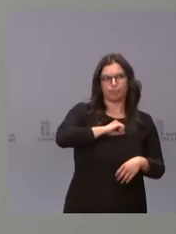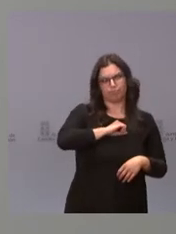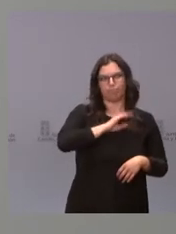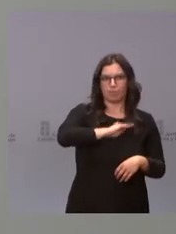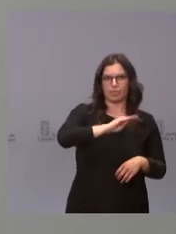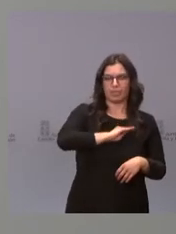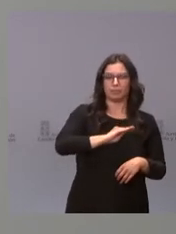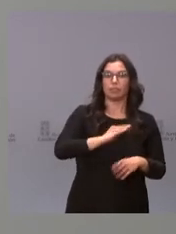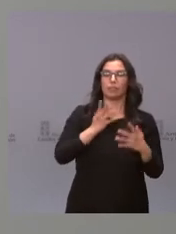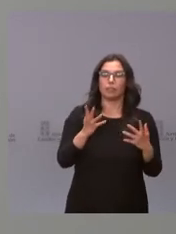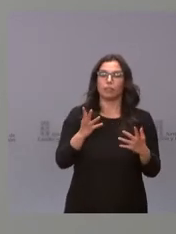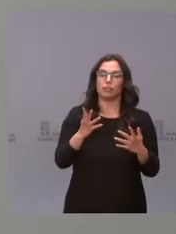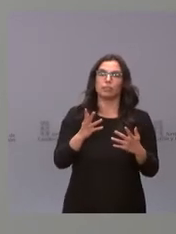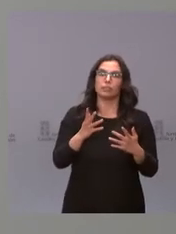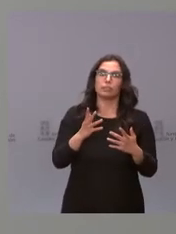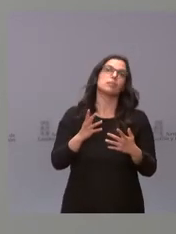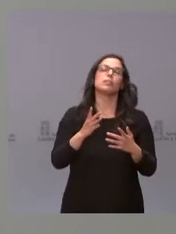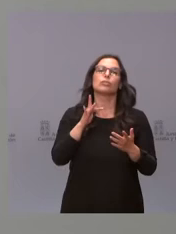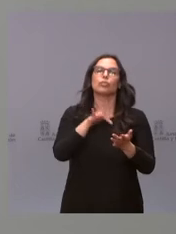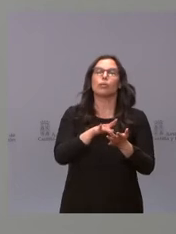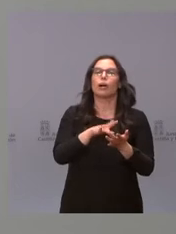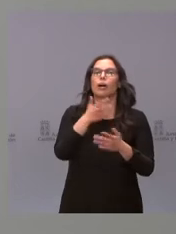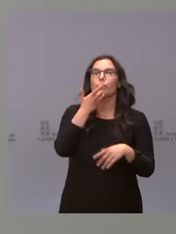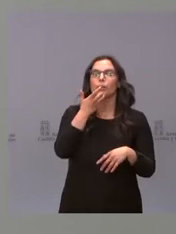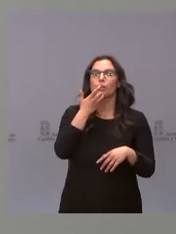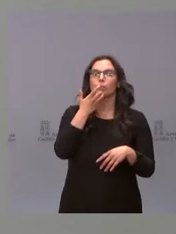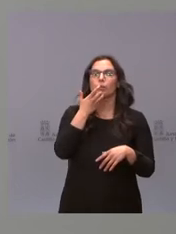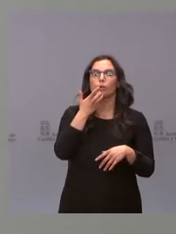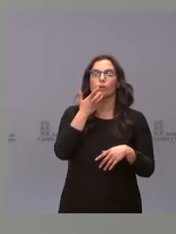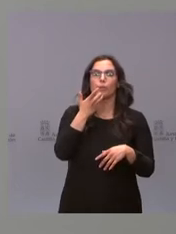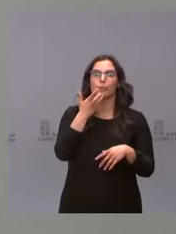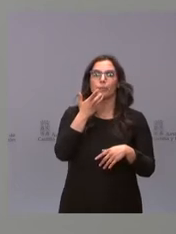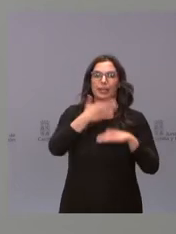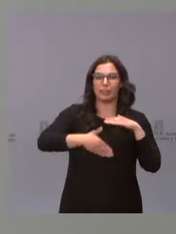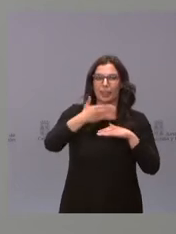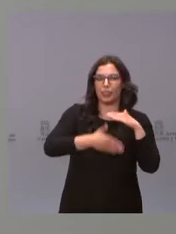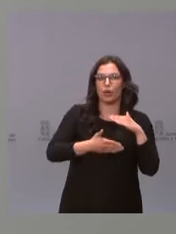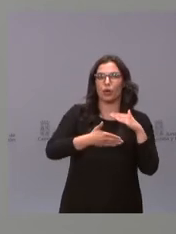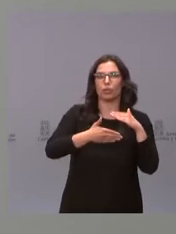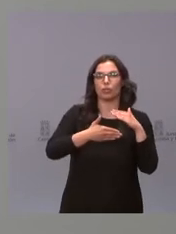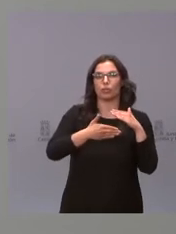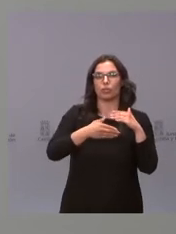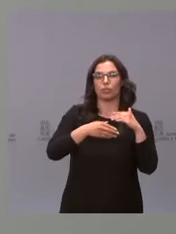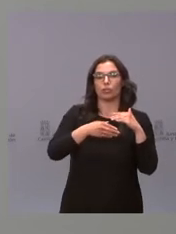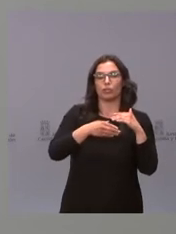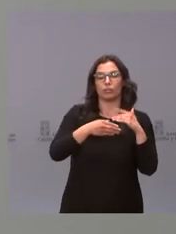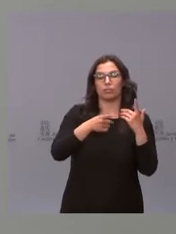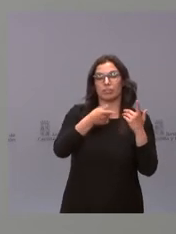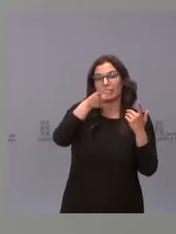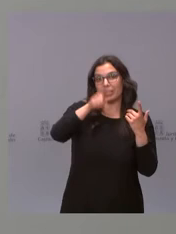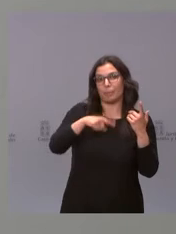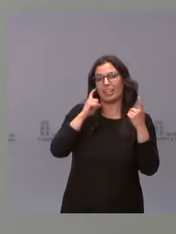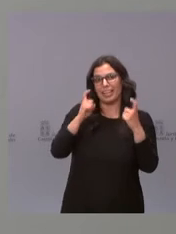las actuaciones no sanitarias, es decir, las de limitación, evidentemente se hacen